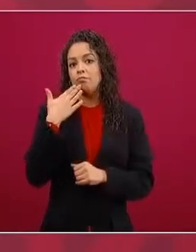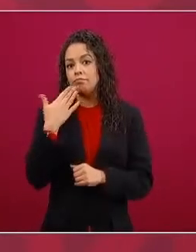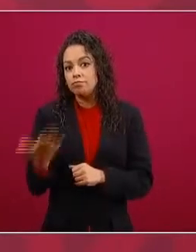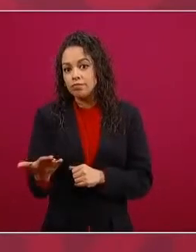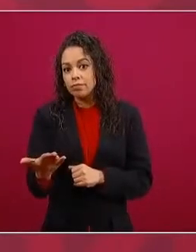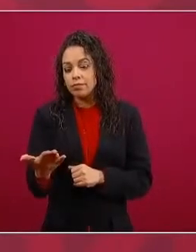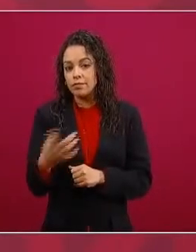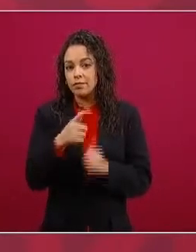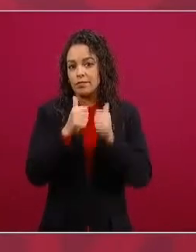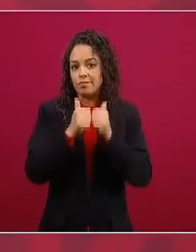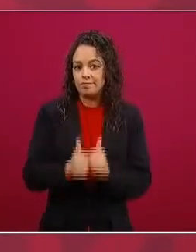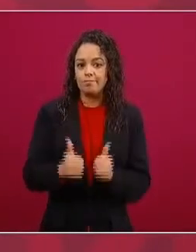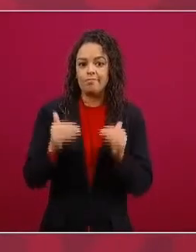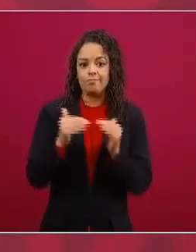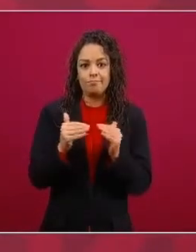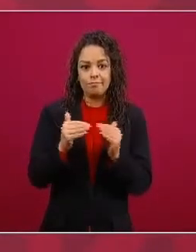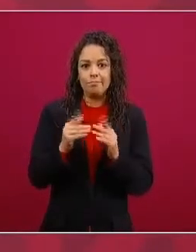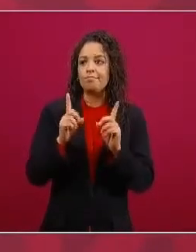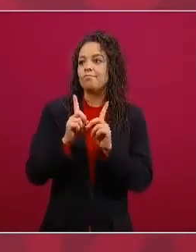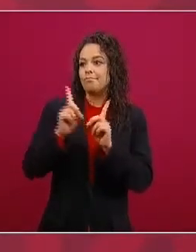estudios sobre movilidad